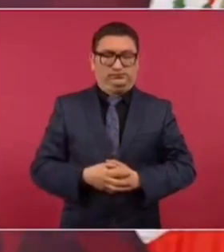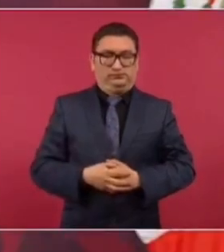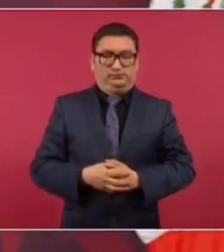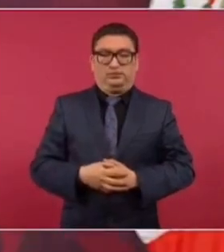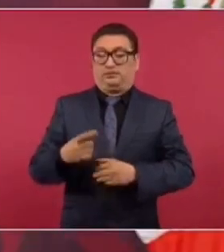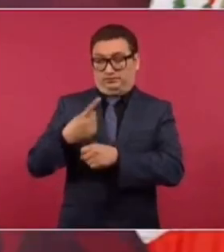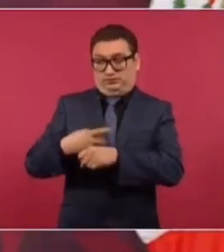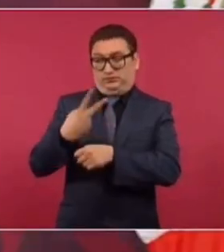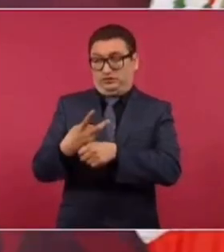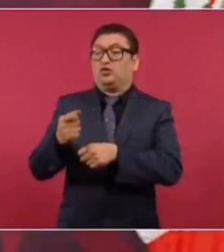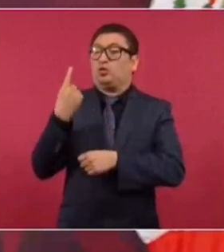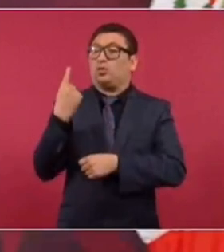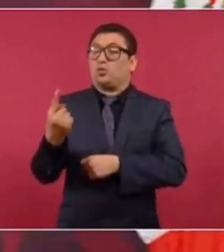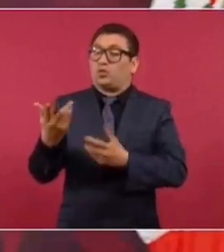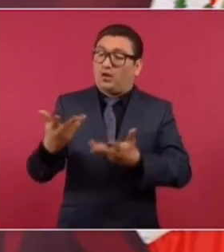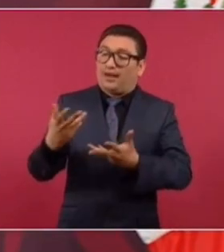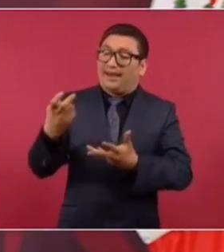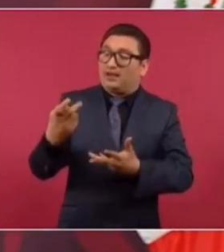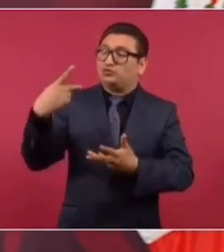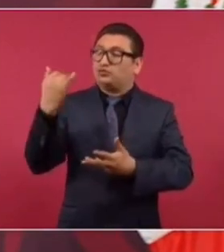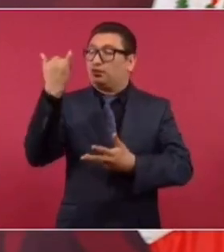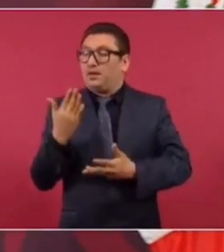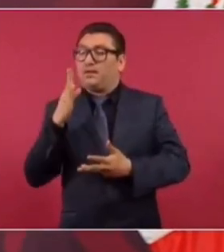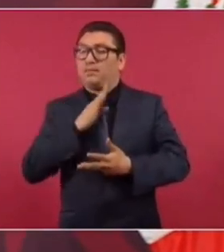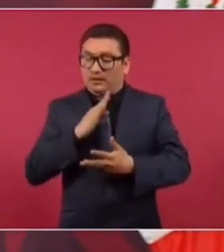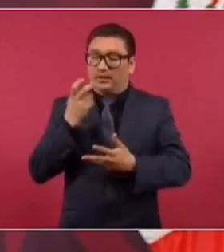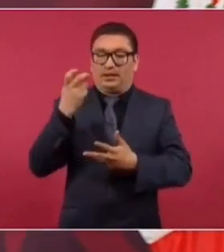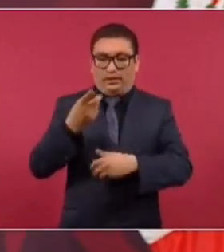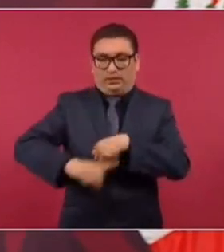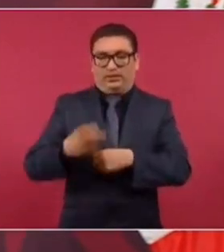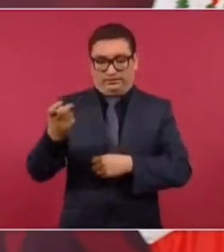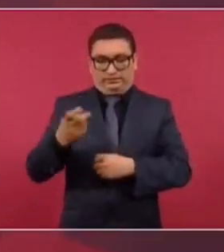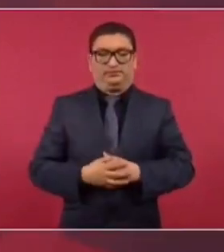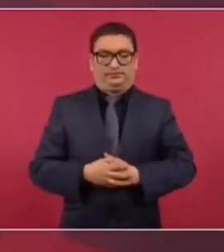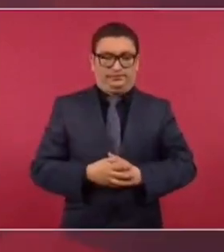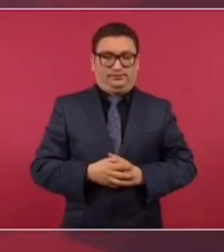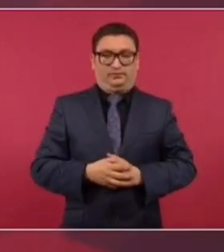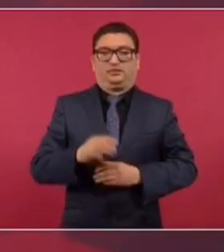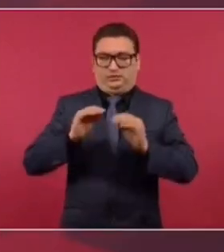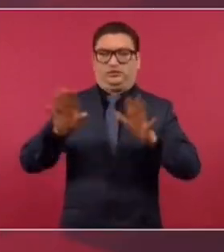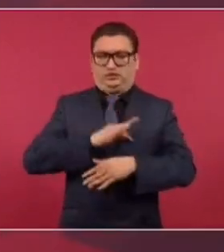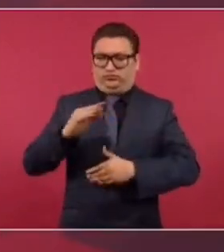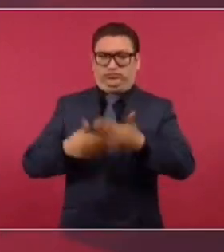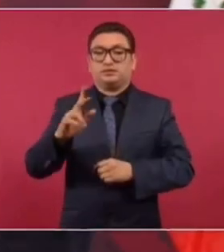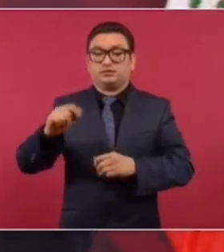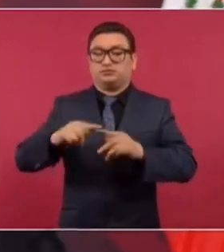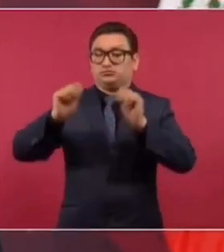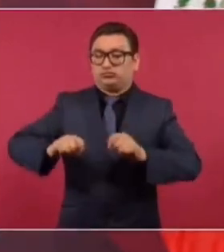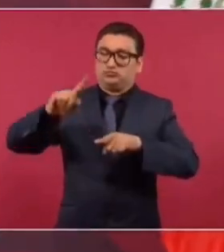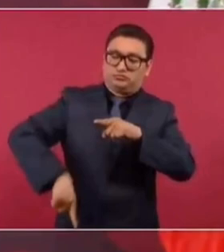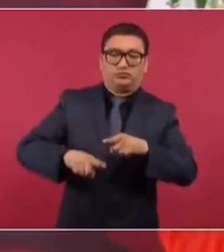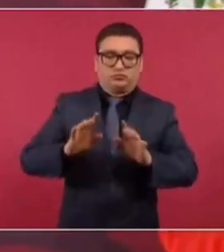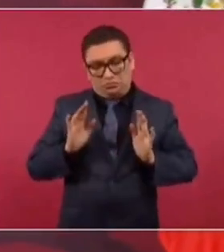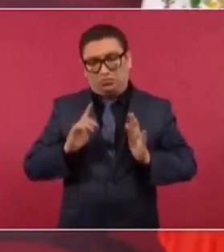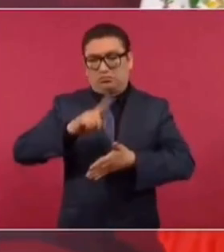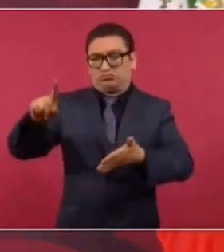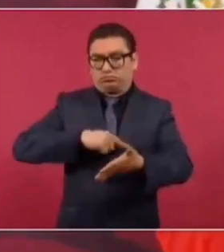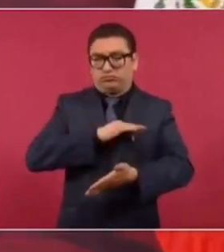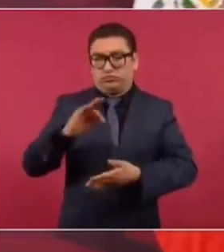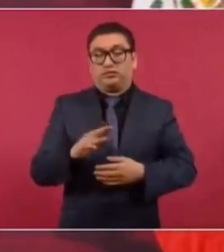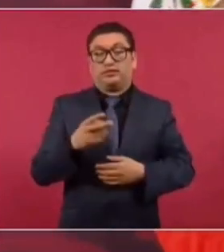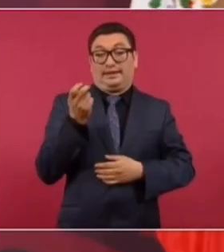Segundo, es que si hay algo que afecte la imagen, el prestigio de la universidad, claro que procede. Eso en el caso